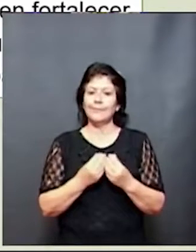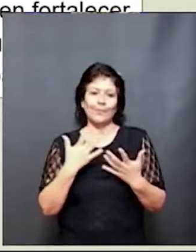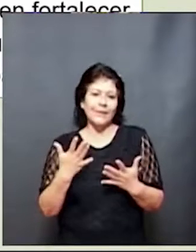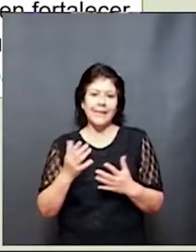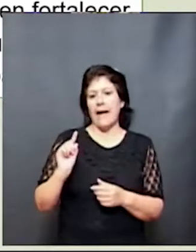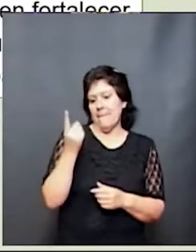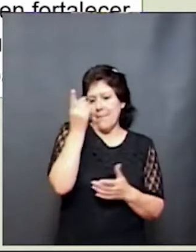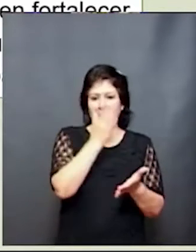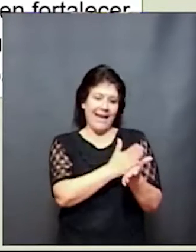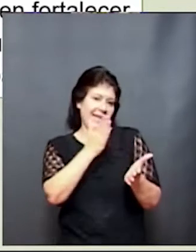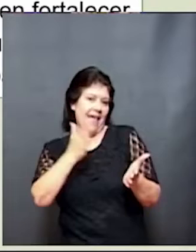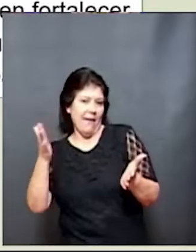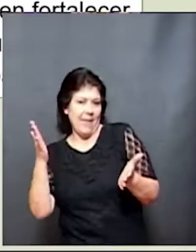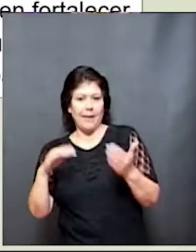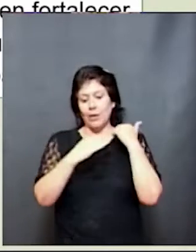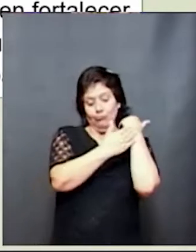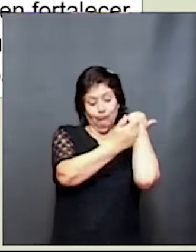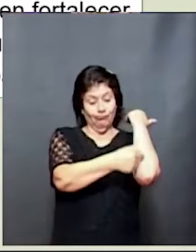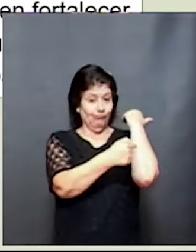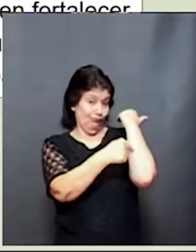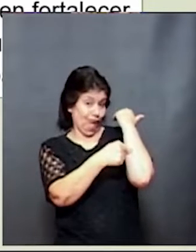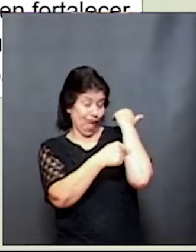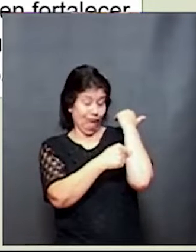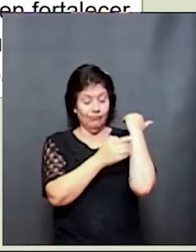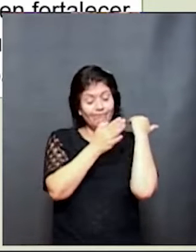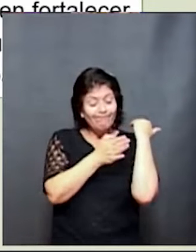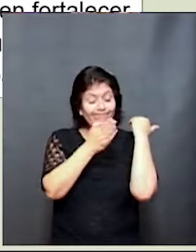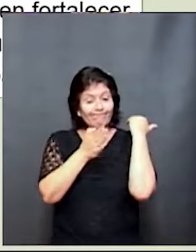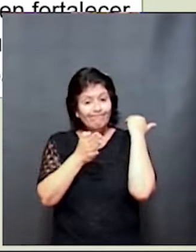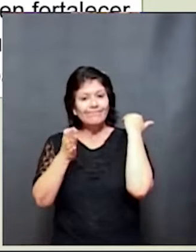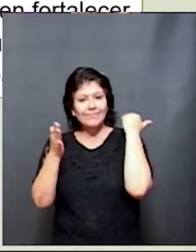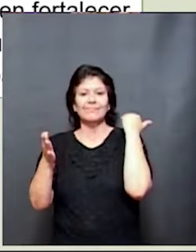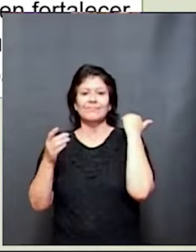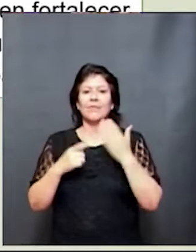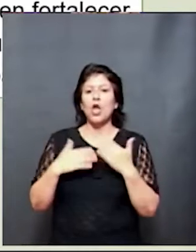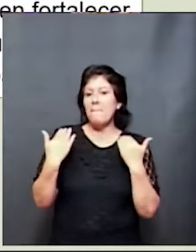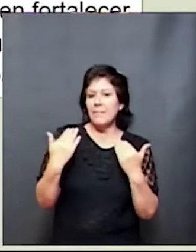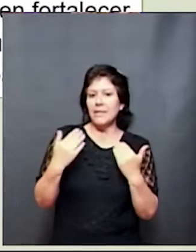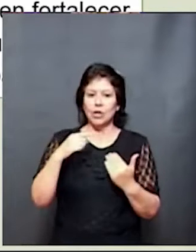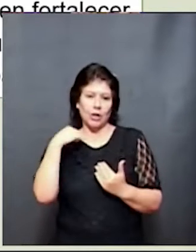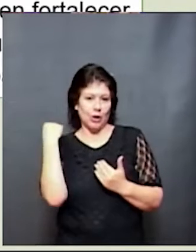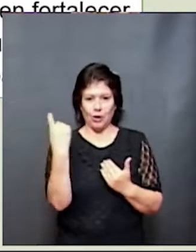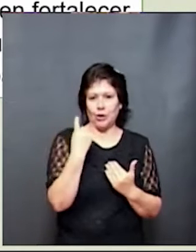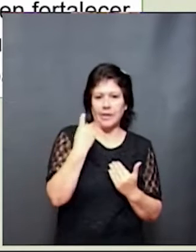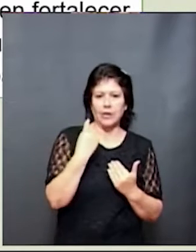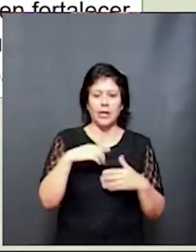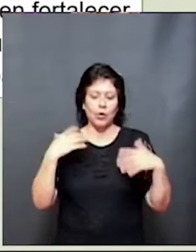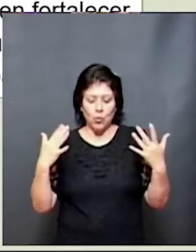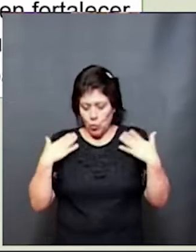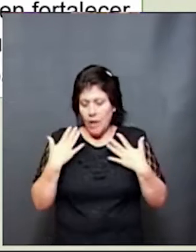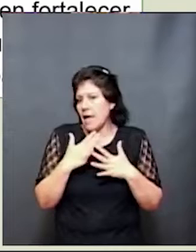primeras etapas de la gestación, se empieza a desarrollar tempranamente y es el que nos permite que todas nuestras estructuras